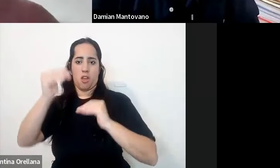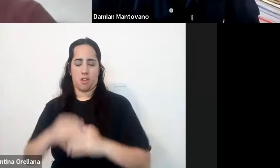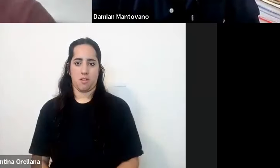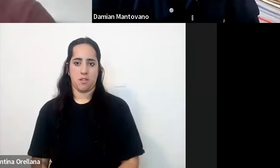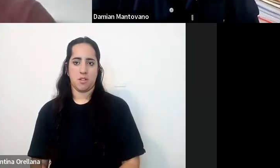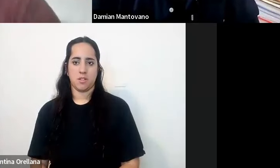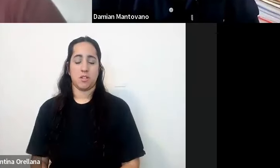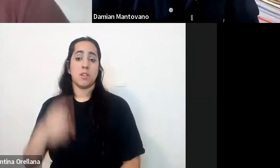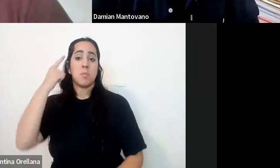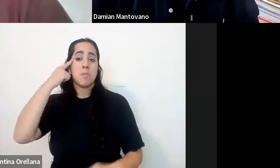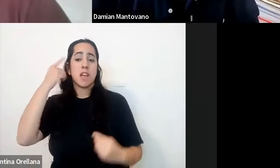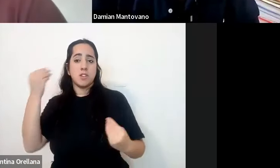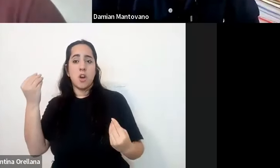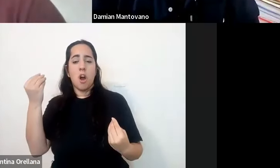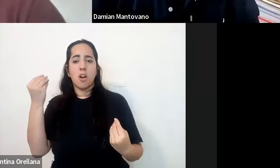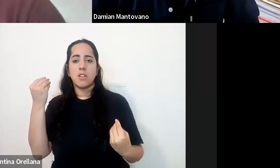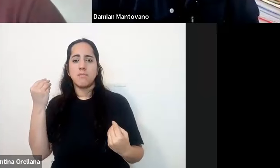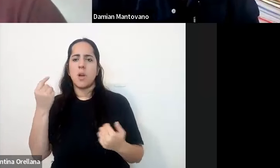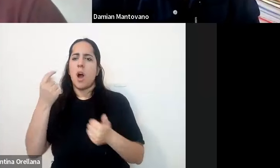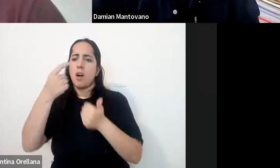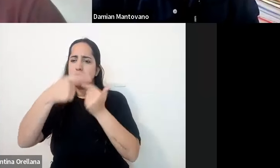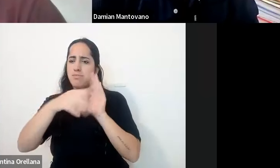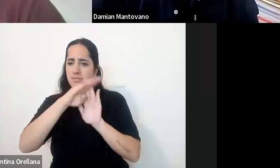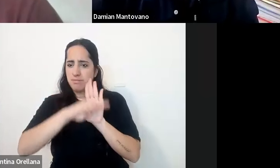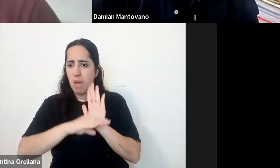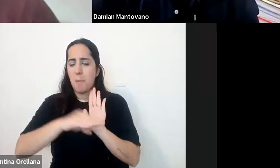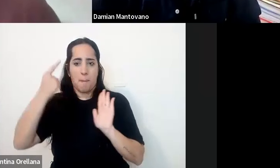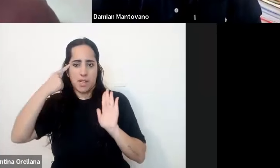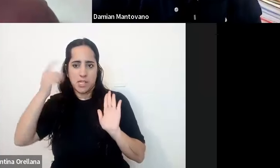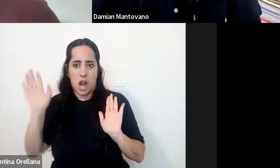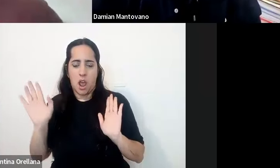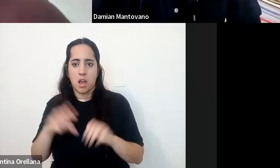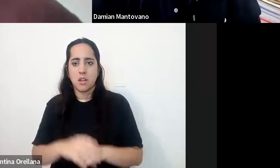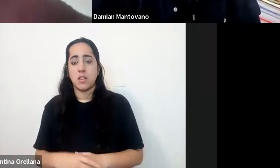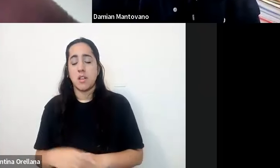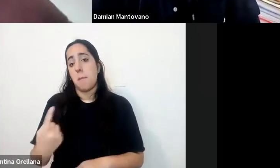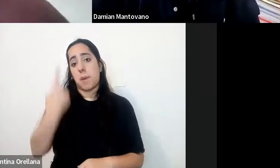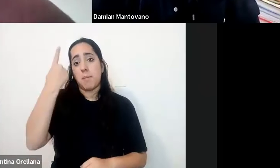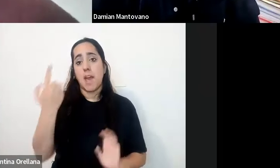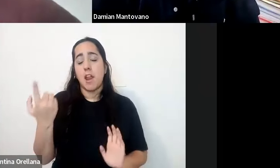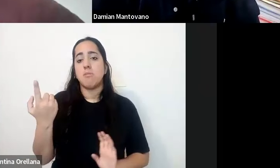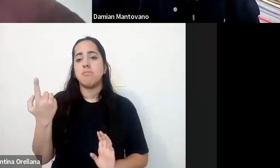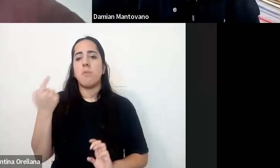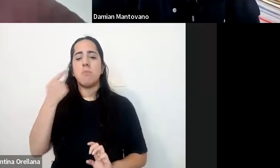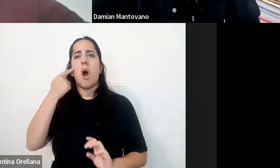creo que hay bueno varias cuestiones para poder pensar primero reconocer que el nivel superior